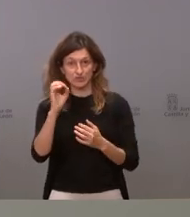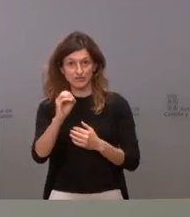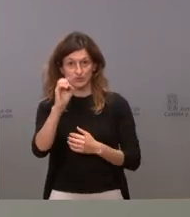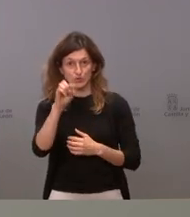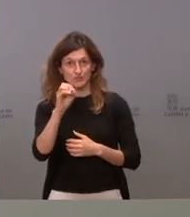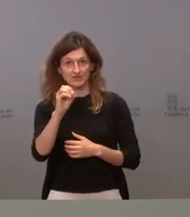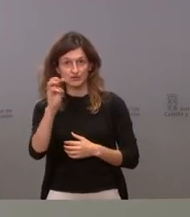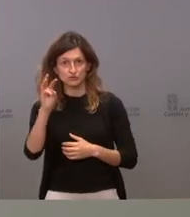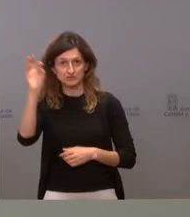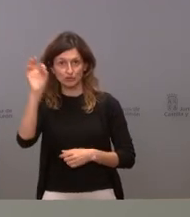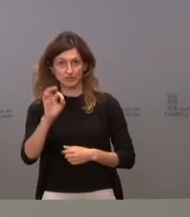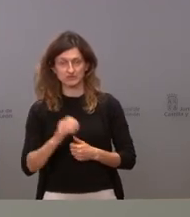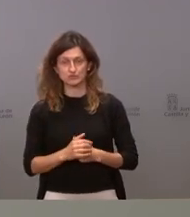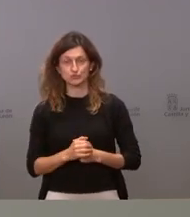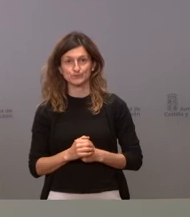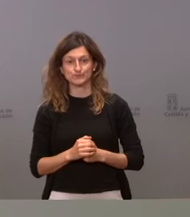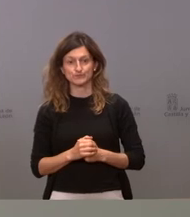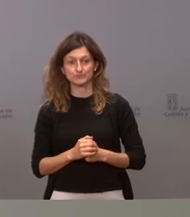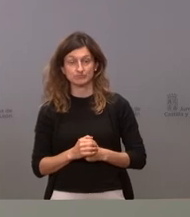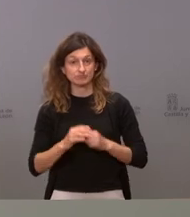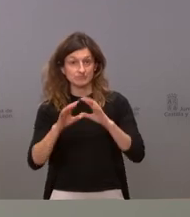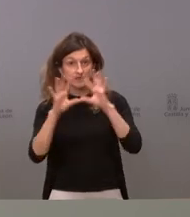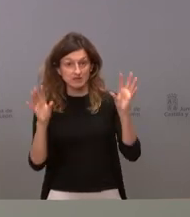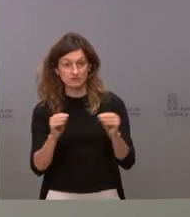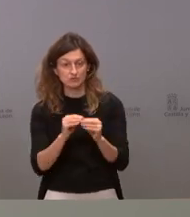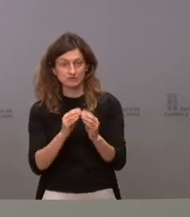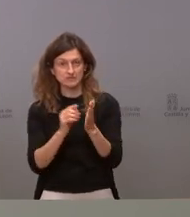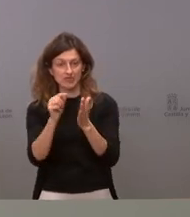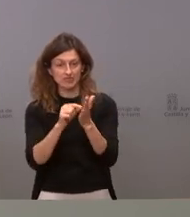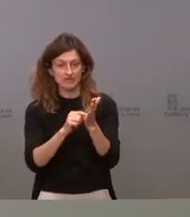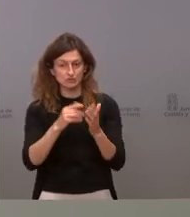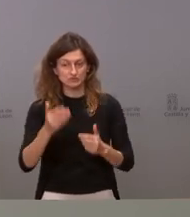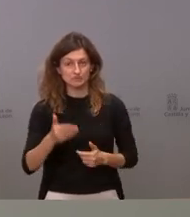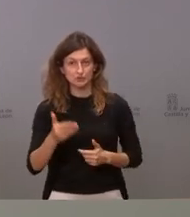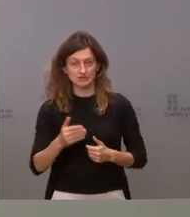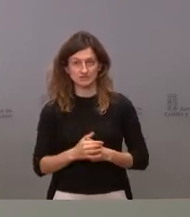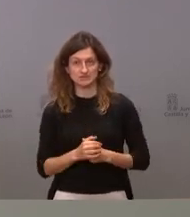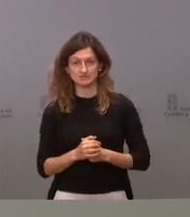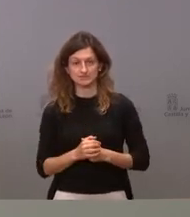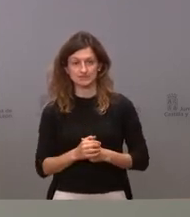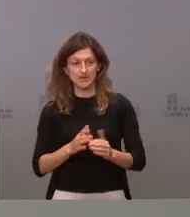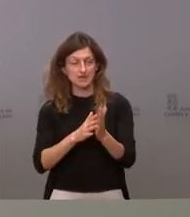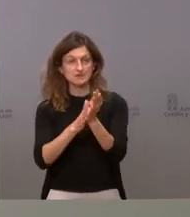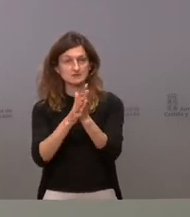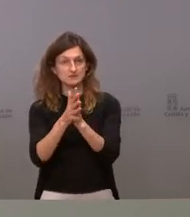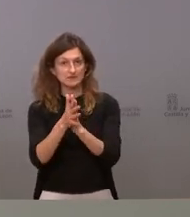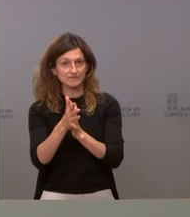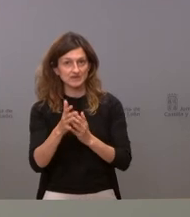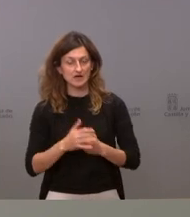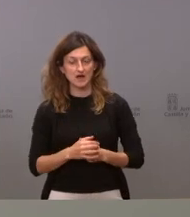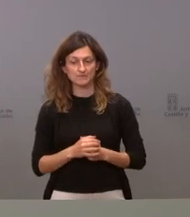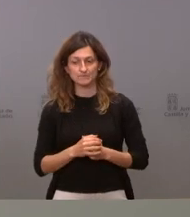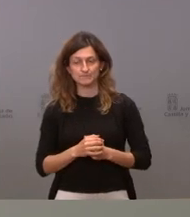,03% entonces yo creo que estos datos son importantes porque lo que significa es que